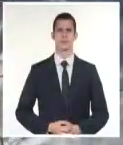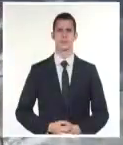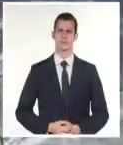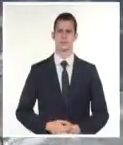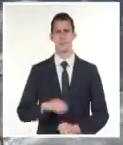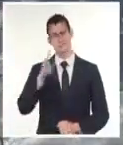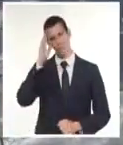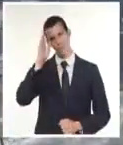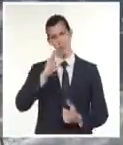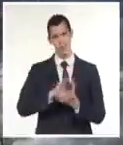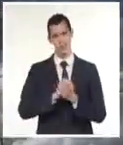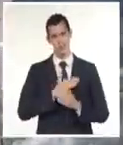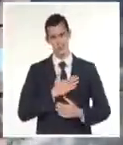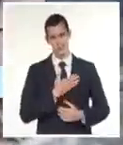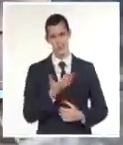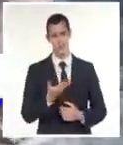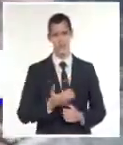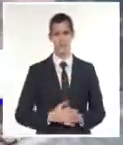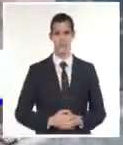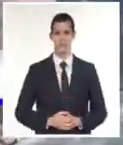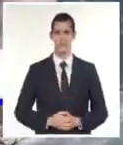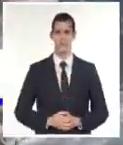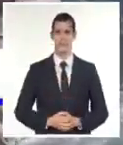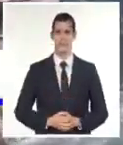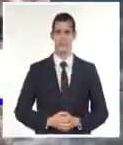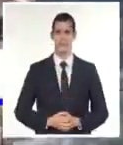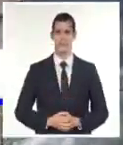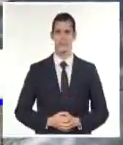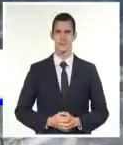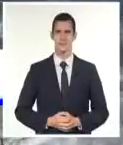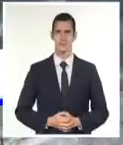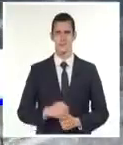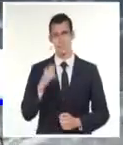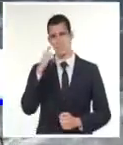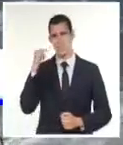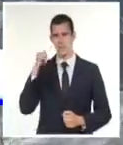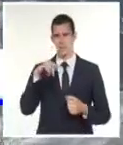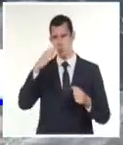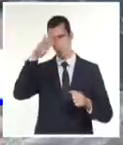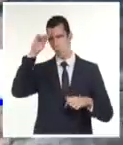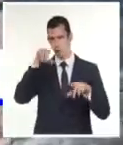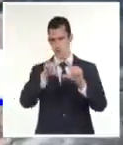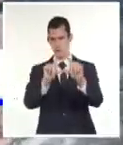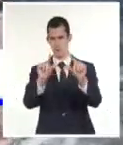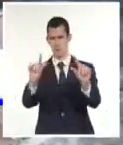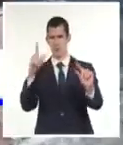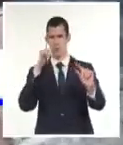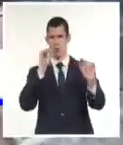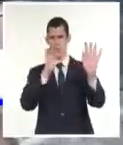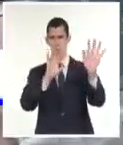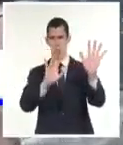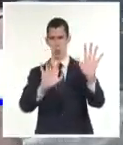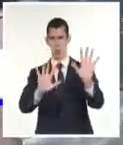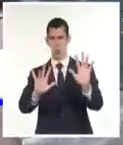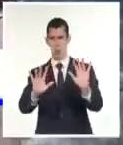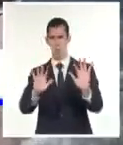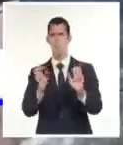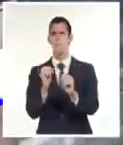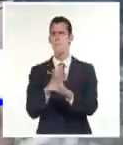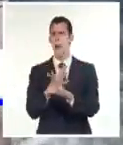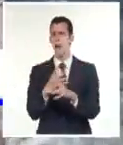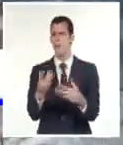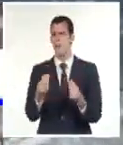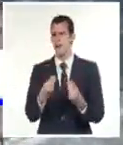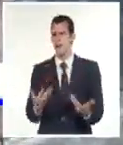Hola y que tal mis amigos, tenemos la influencia del anticiclón atlántico sobre Cuba, una influencia débil y hay mucho